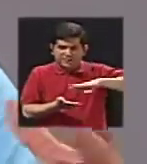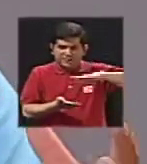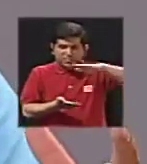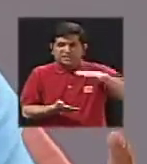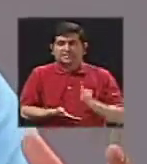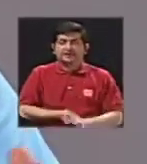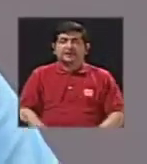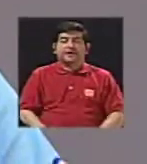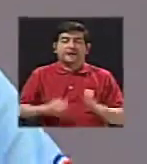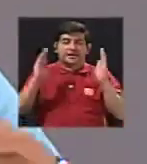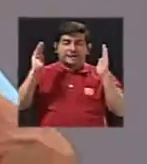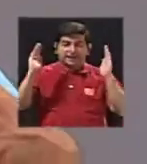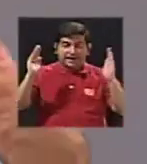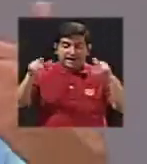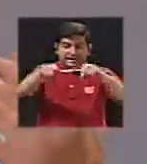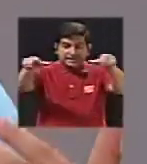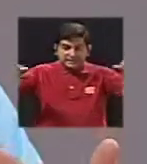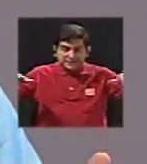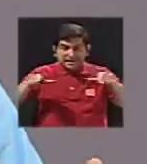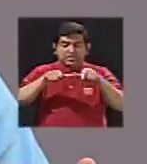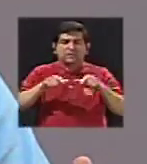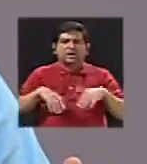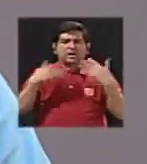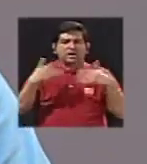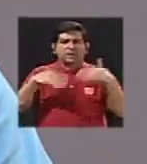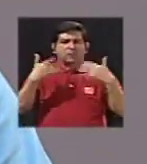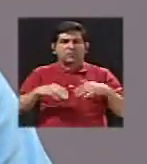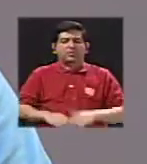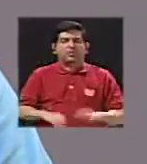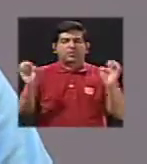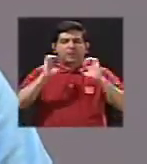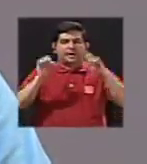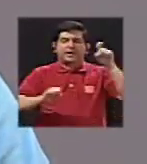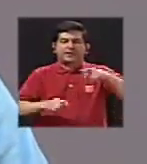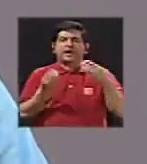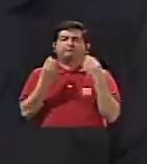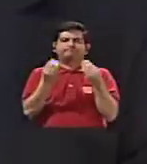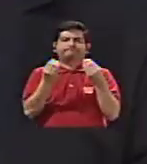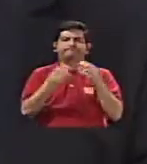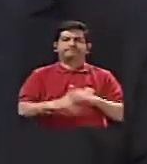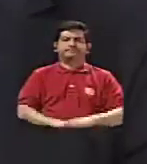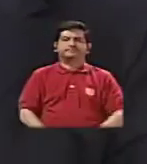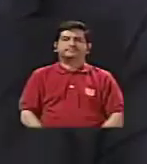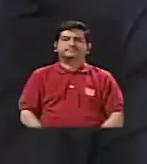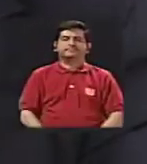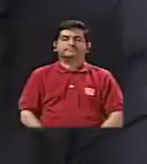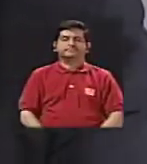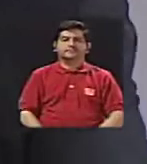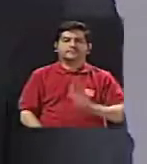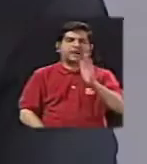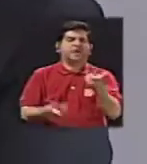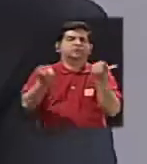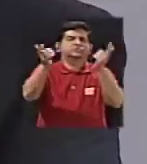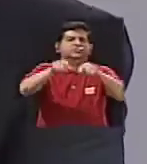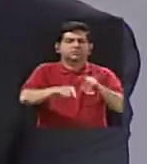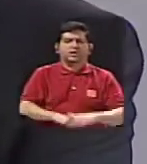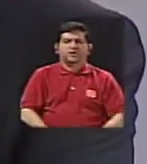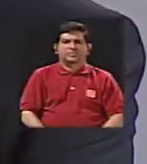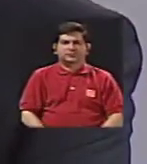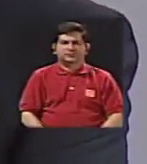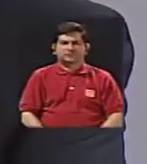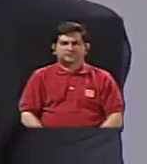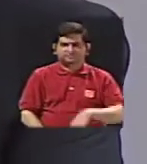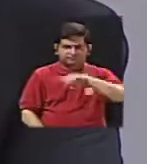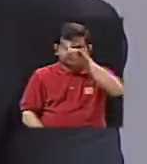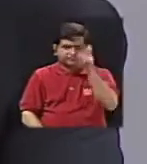ahora algo tan grande, pues, es muy alta la energía que se necesita. En el caso suyo, ¿cómo fue que surgió la